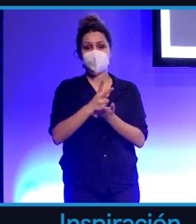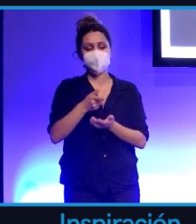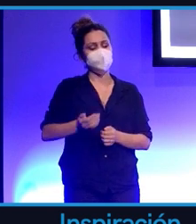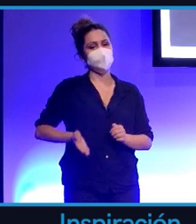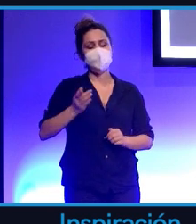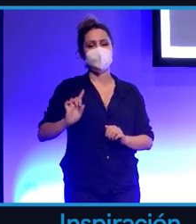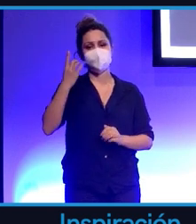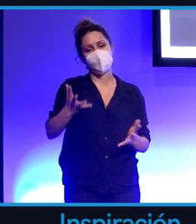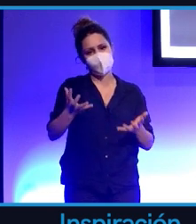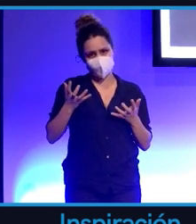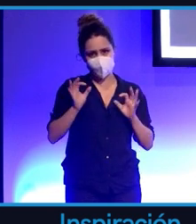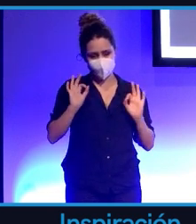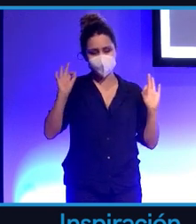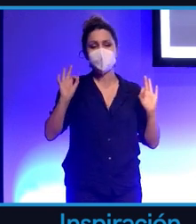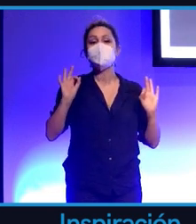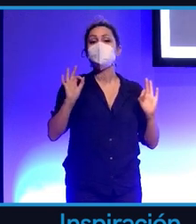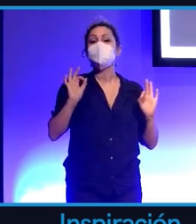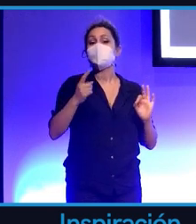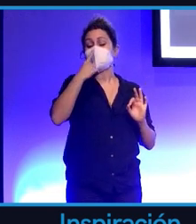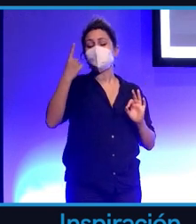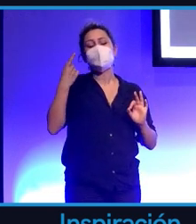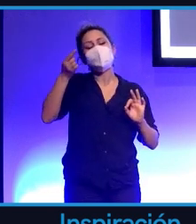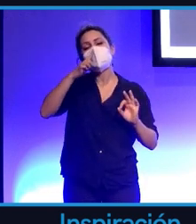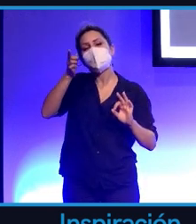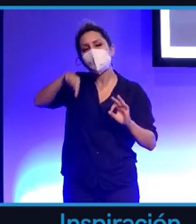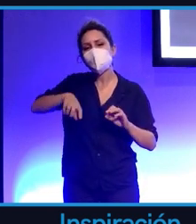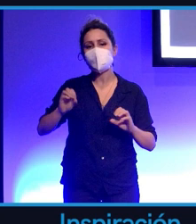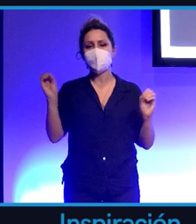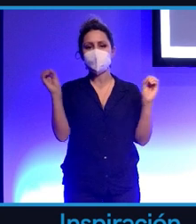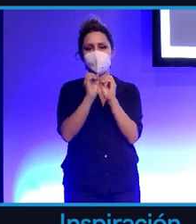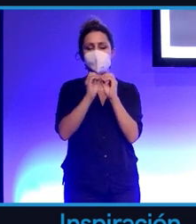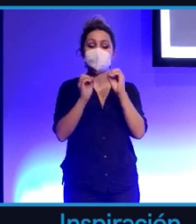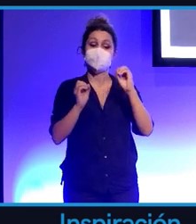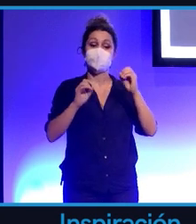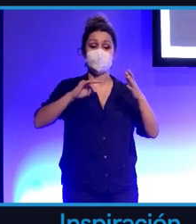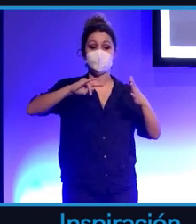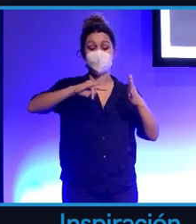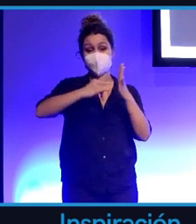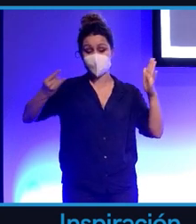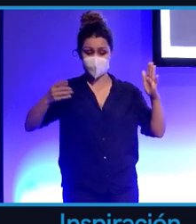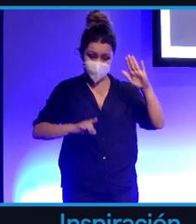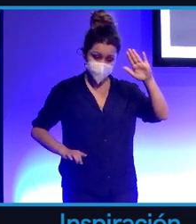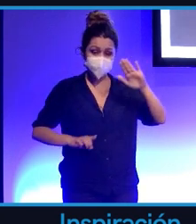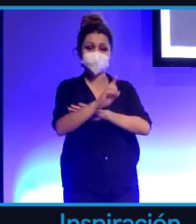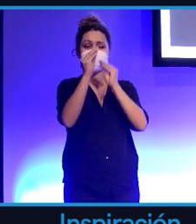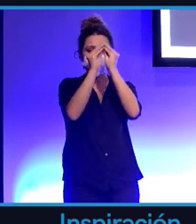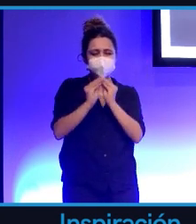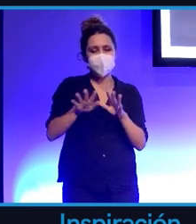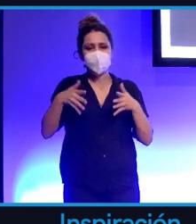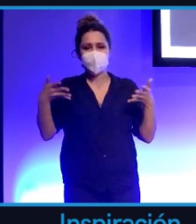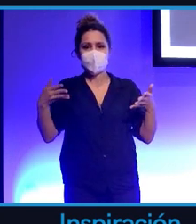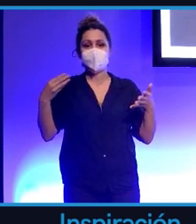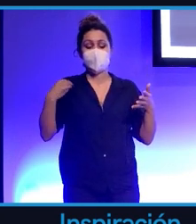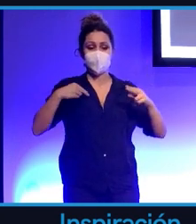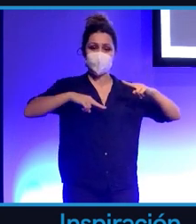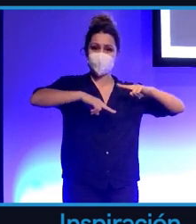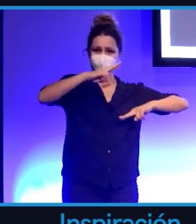Es del año pasado, pero este año se ha desarrollado. Google desarrolla una tecnología que permite desenmarañar las estructuras de las